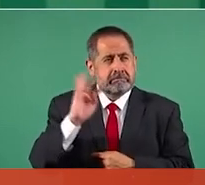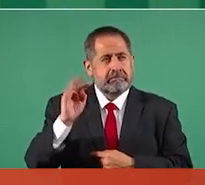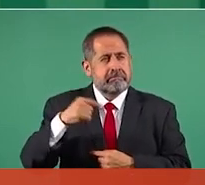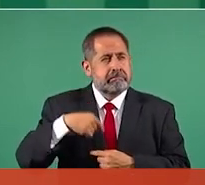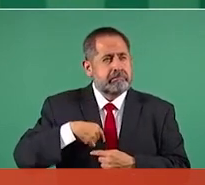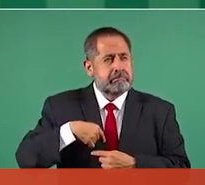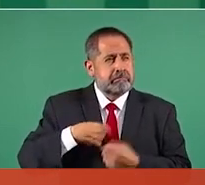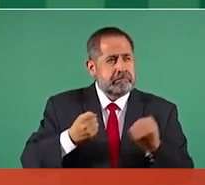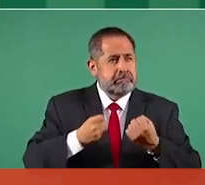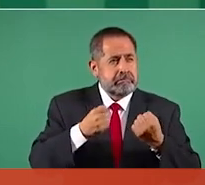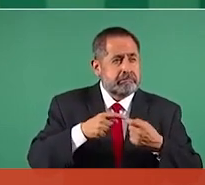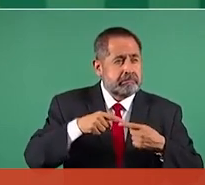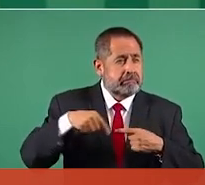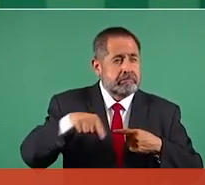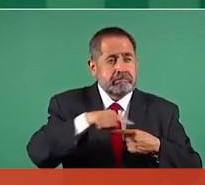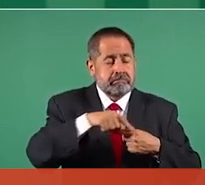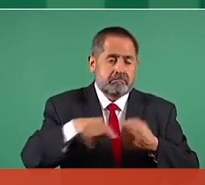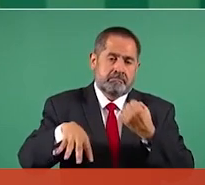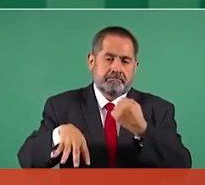me llevaría 14 horas.